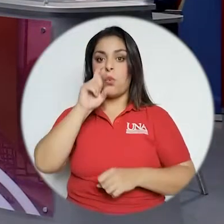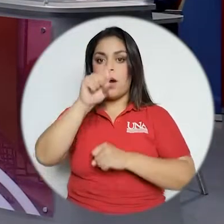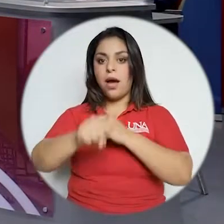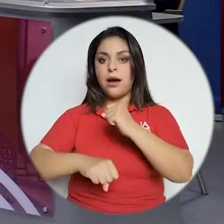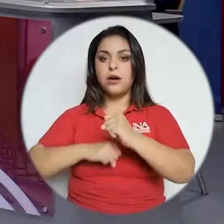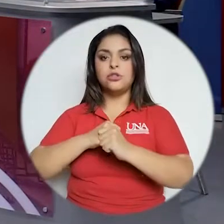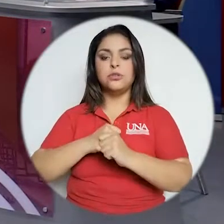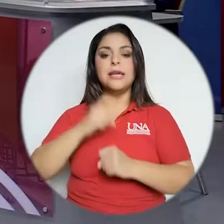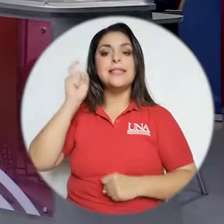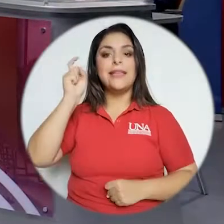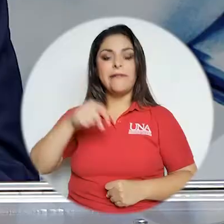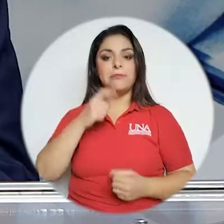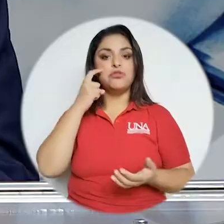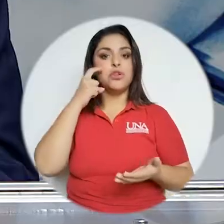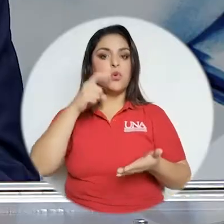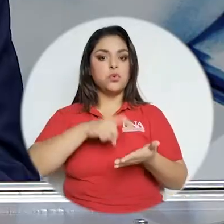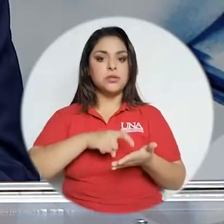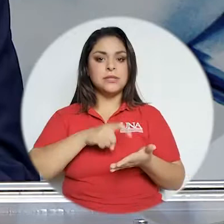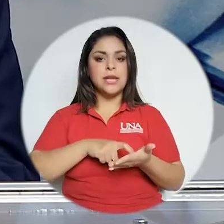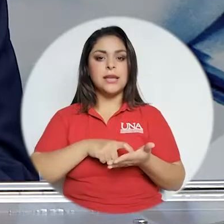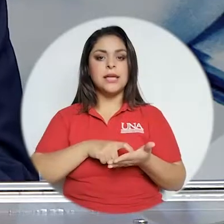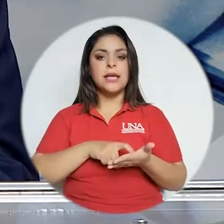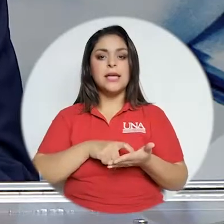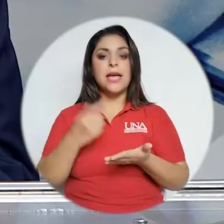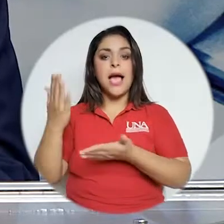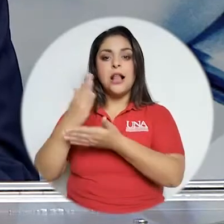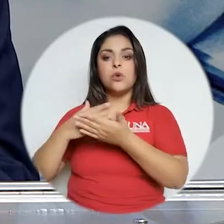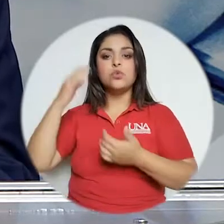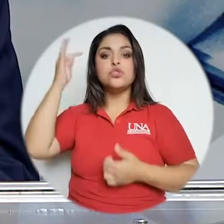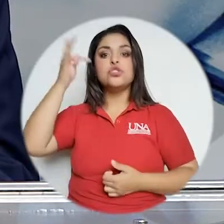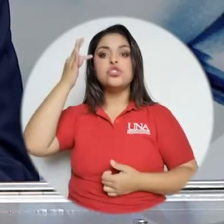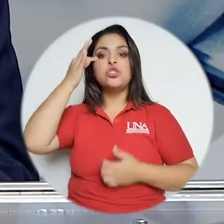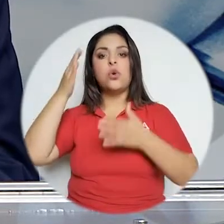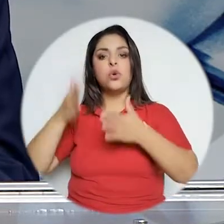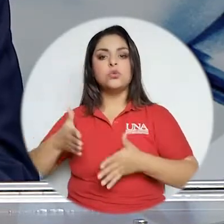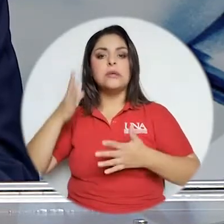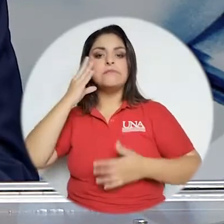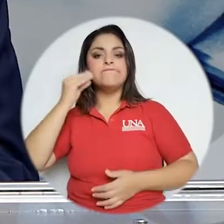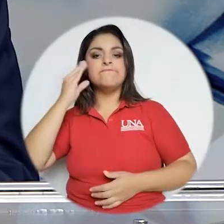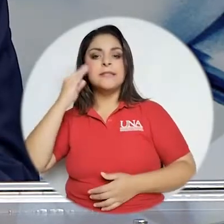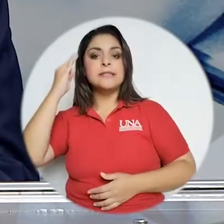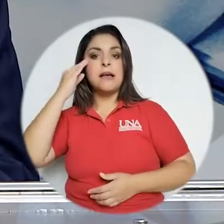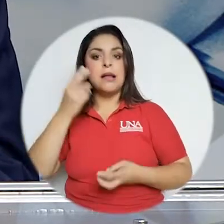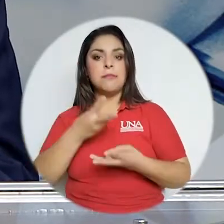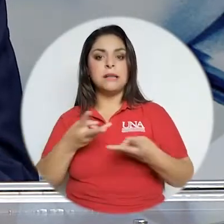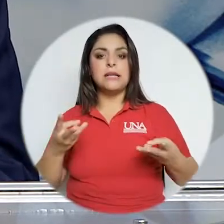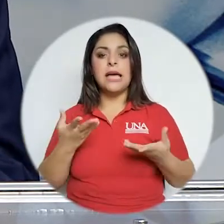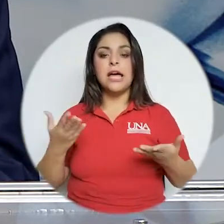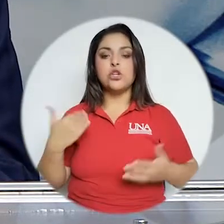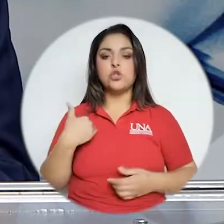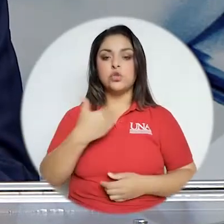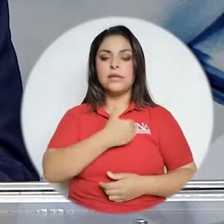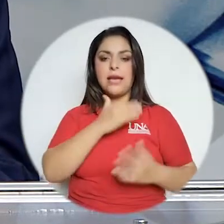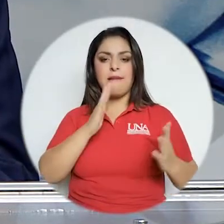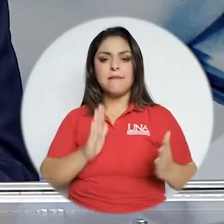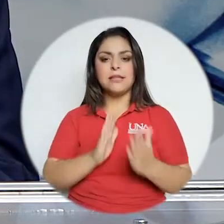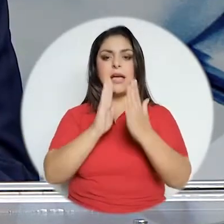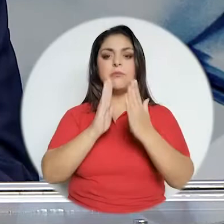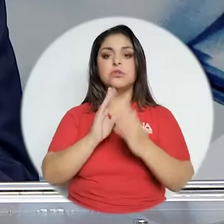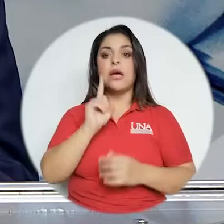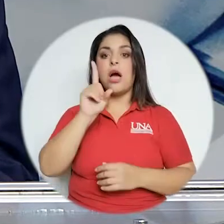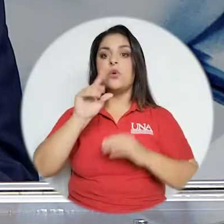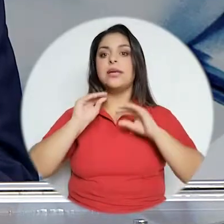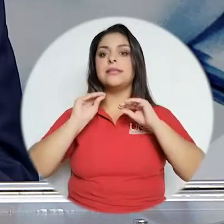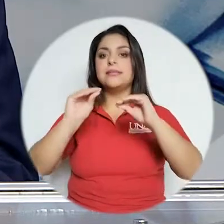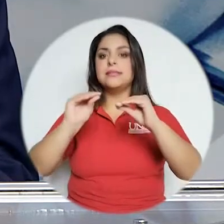la pandemia, debemos de reconocer, como lo hacen algunos teóricos de la materia, es que nosotros nos enfrentamos a una